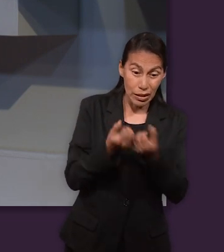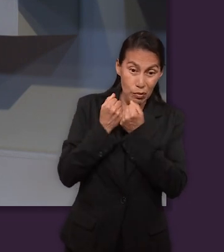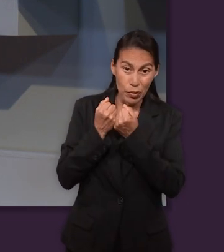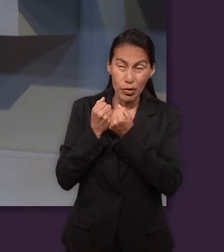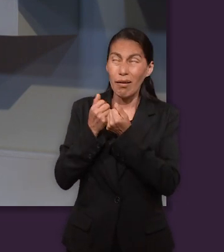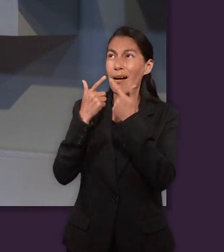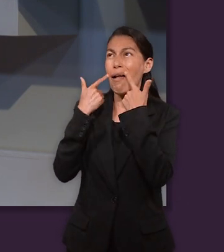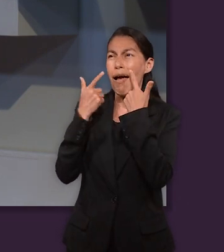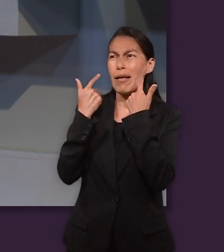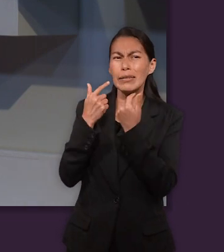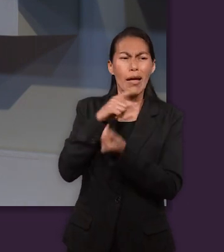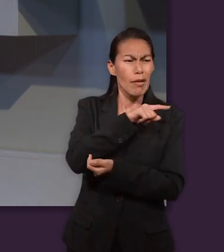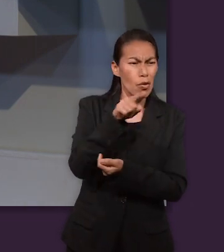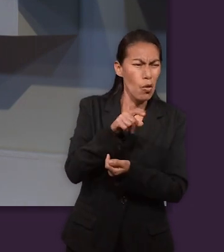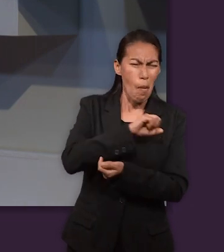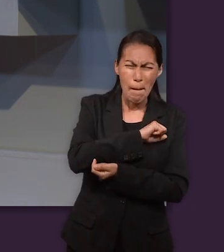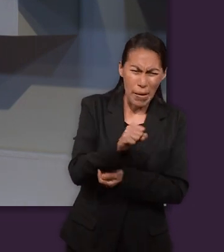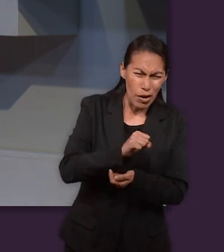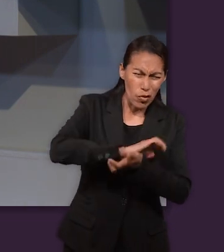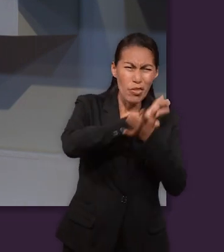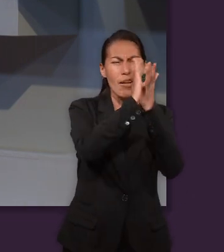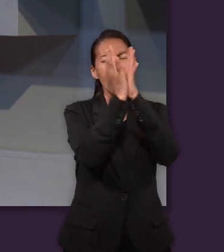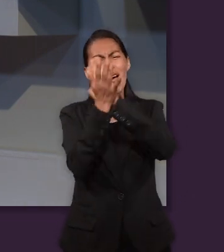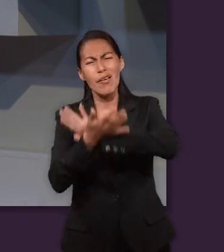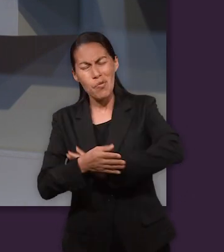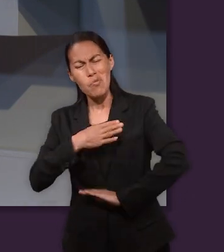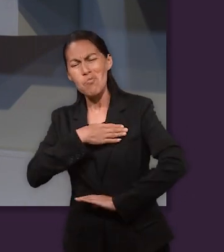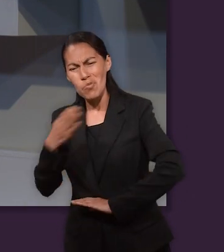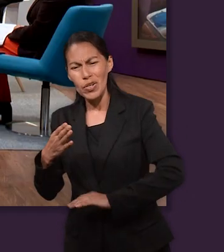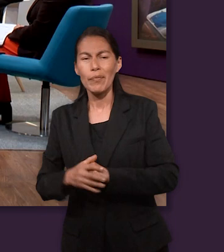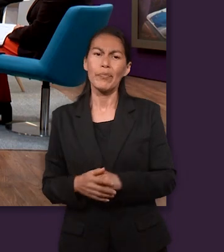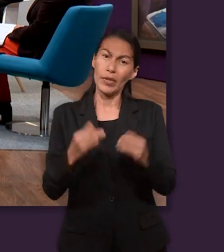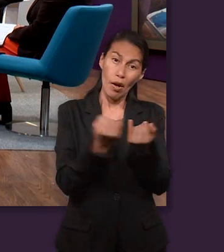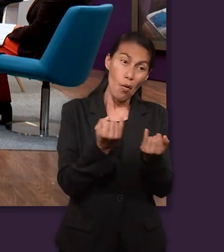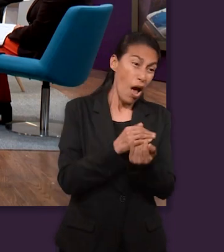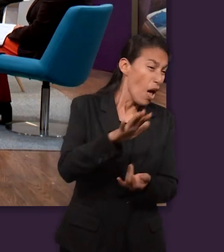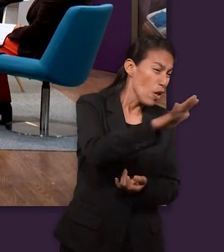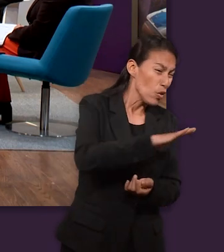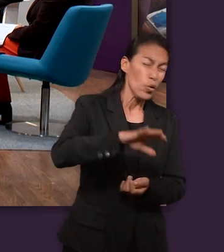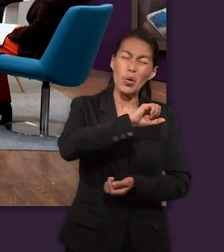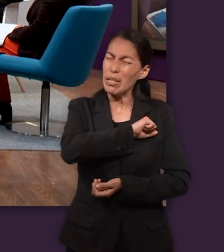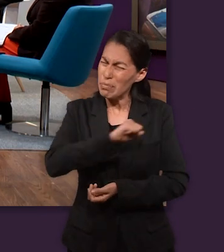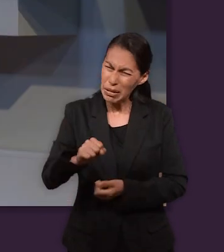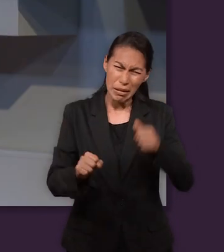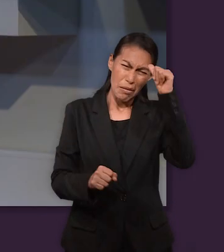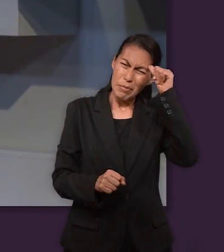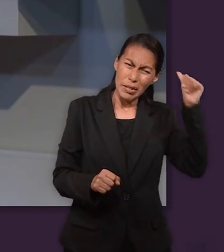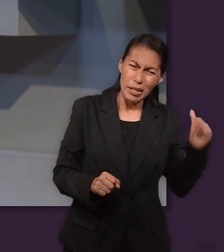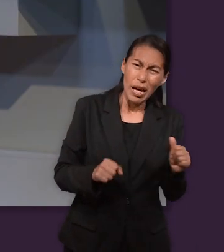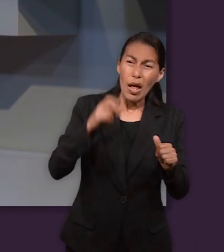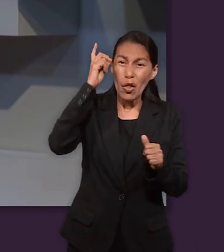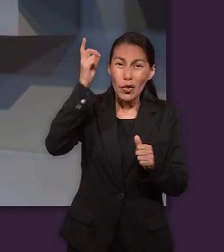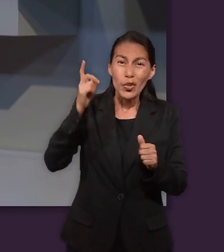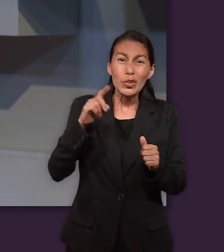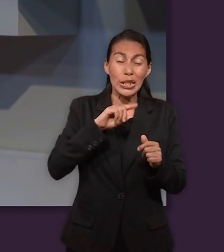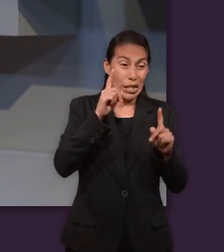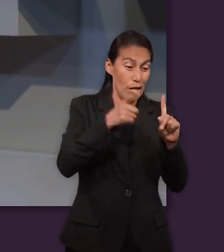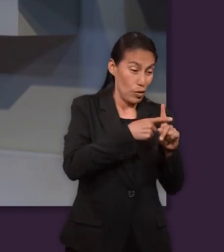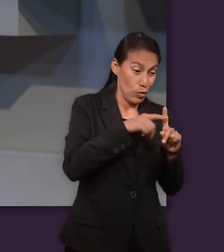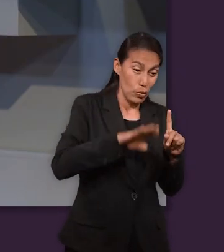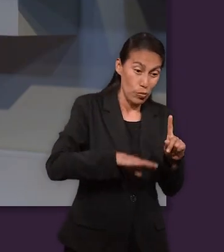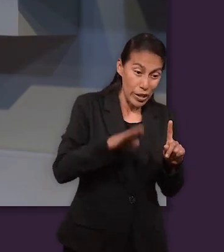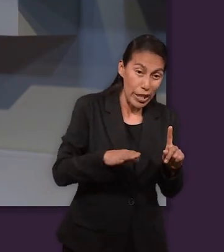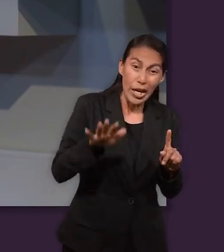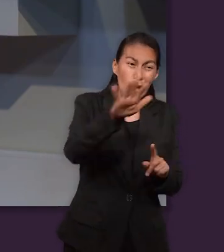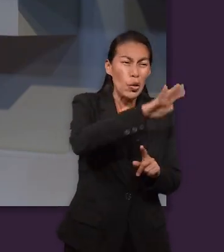gracia, transformó este mal en bien, también va a salvar a su pueblo mediante la cruz de Jesús. Qué bonito, ¿no? Un buen